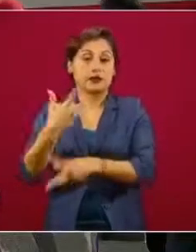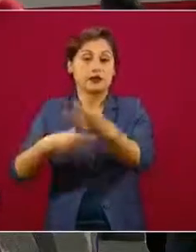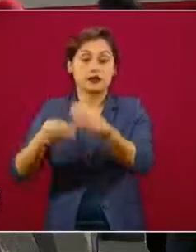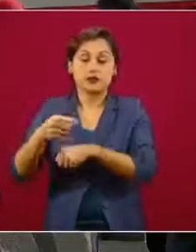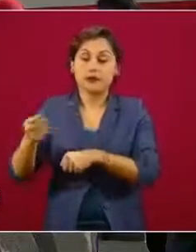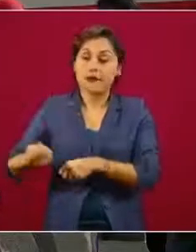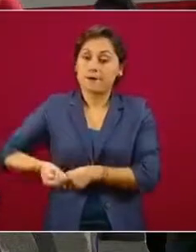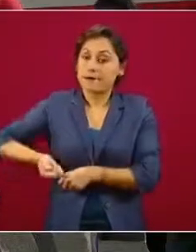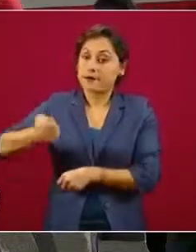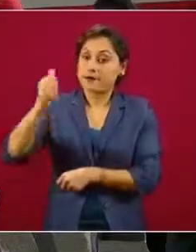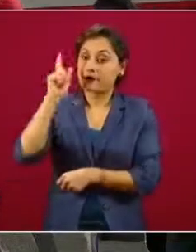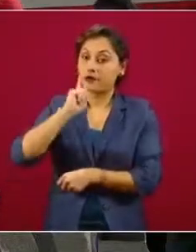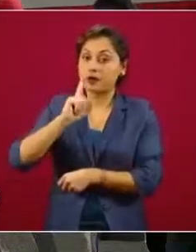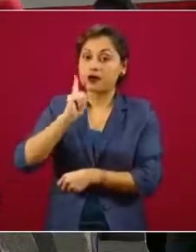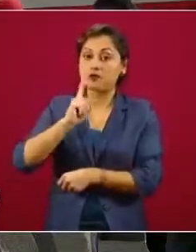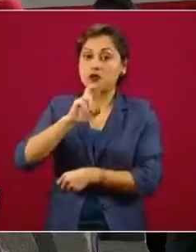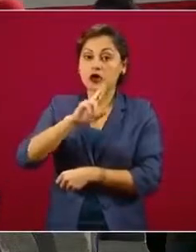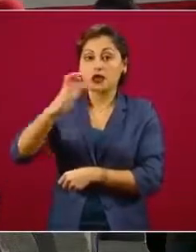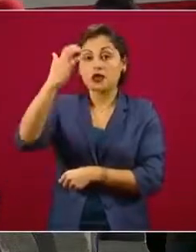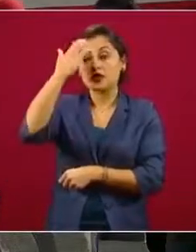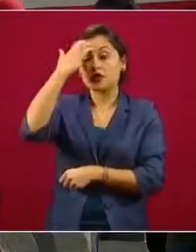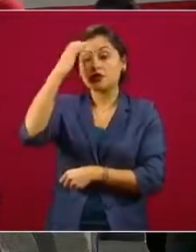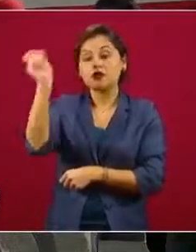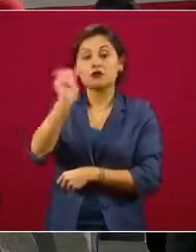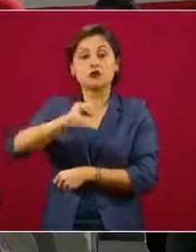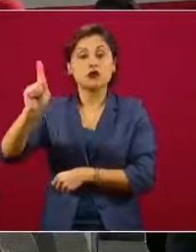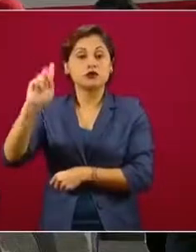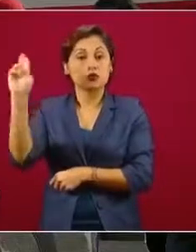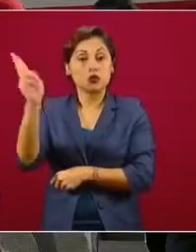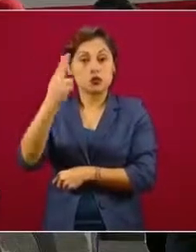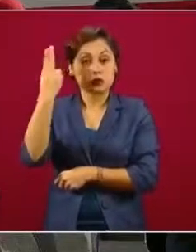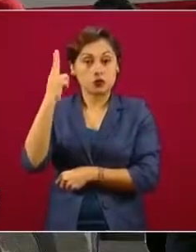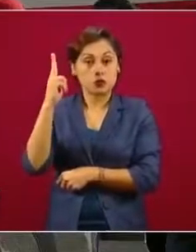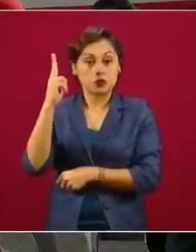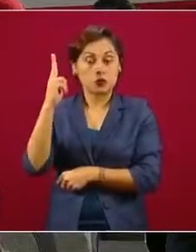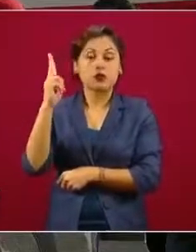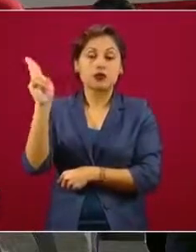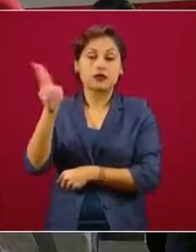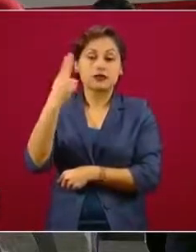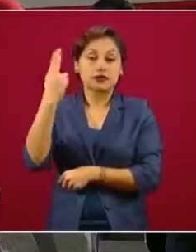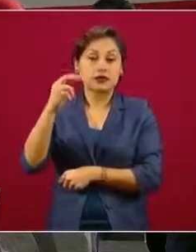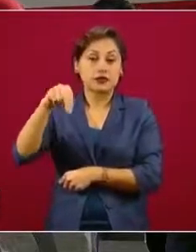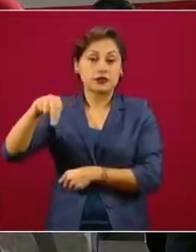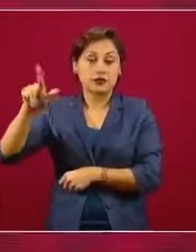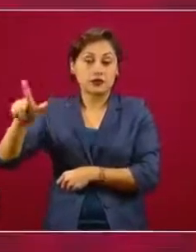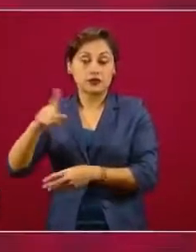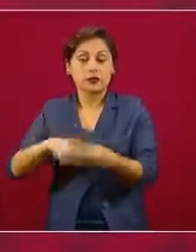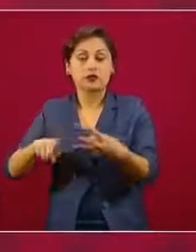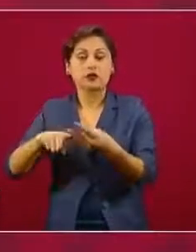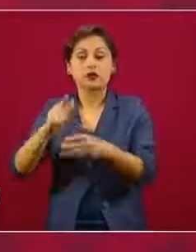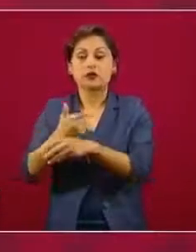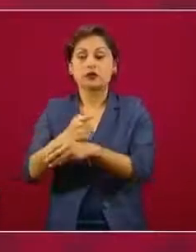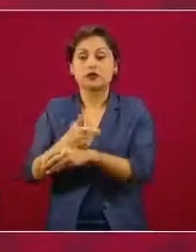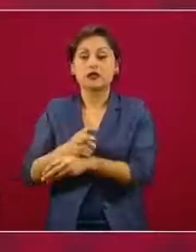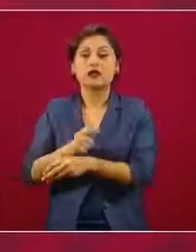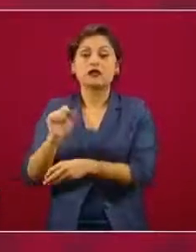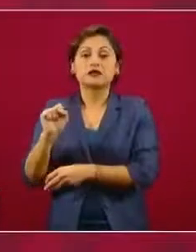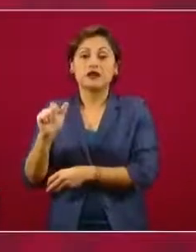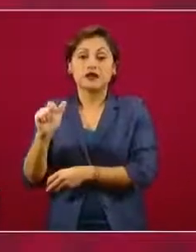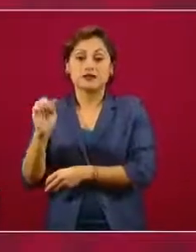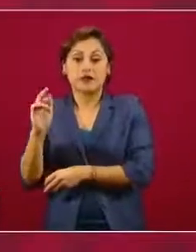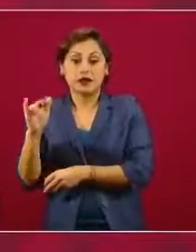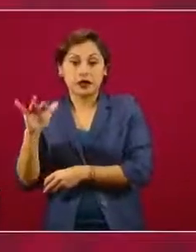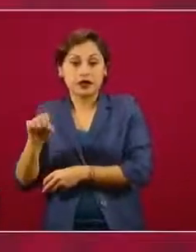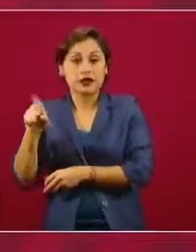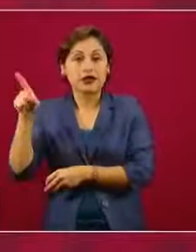que tuvo el reconocimiento y excelencia profesional por la Universidad Autónoma de Nuevo León, el licenciado Alejandro Salafranca de la Unidad de Trabajo